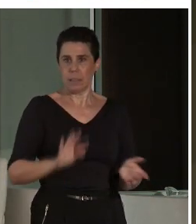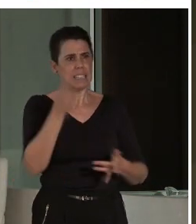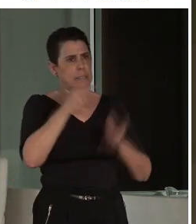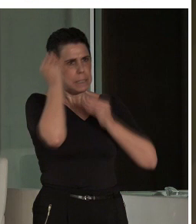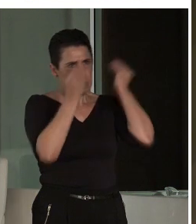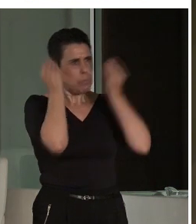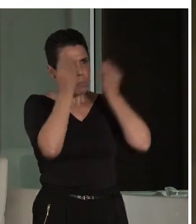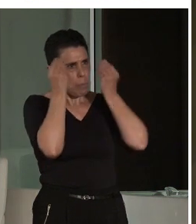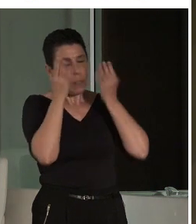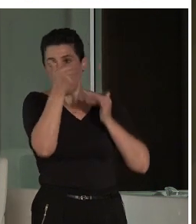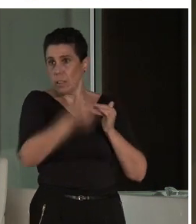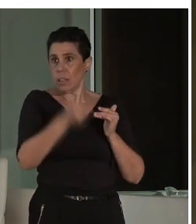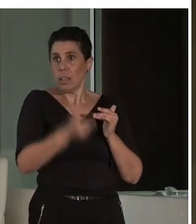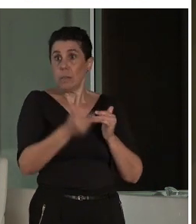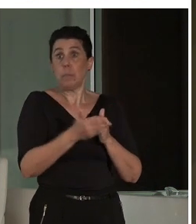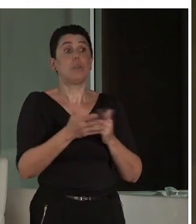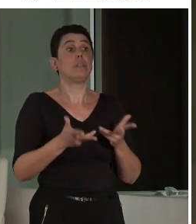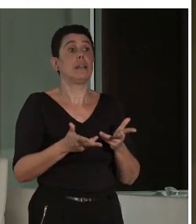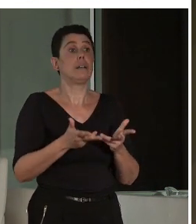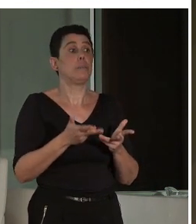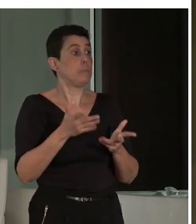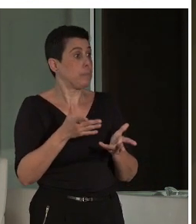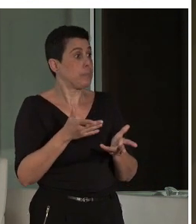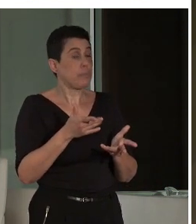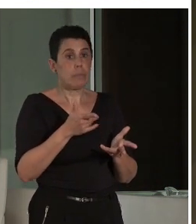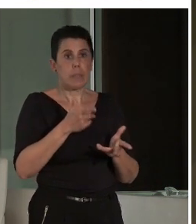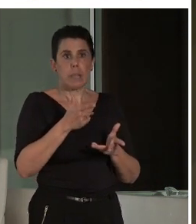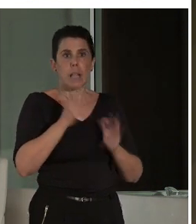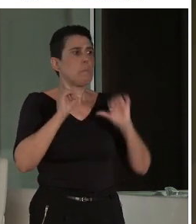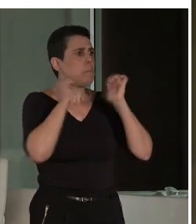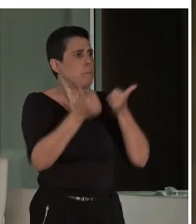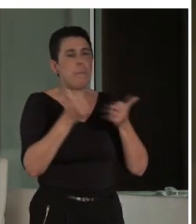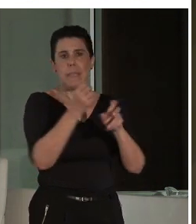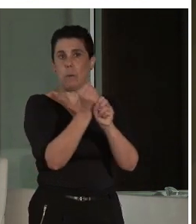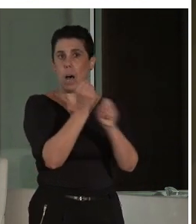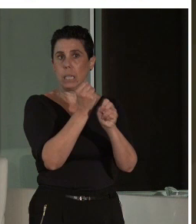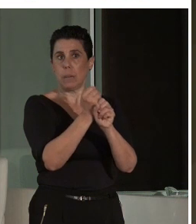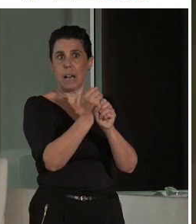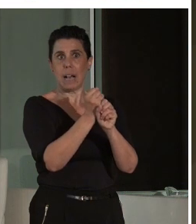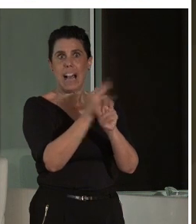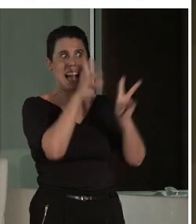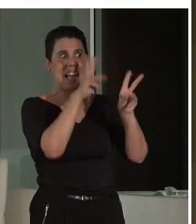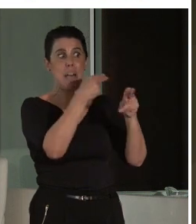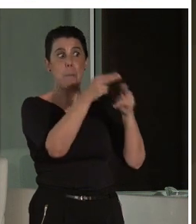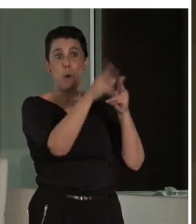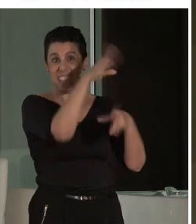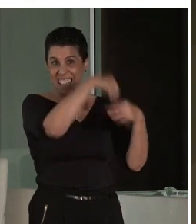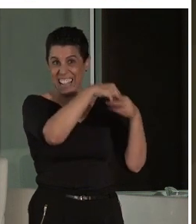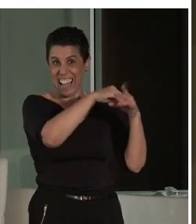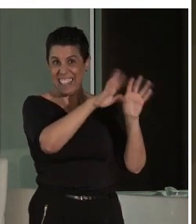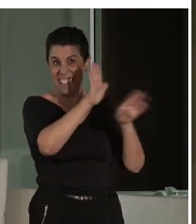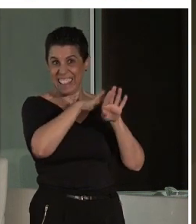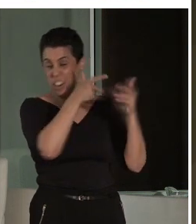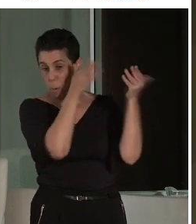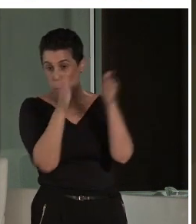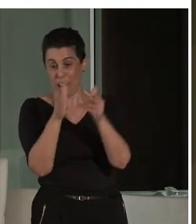que realmente cuando trabajamos con políticas para personas con discapacidad, realmente estamos trabajando para